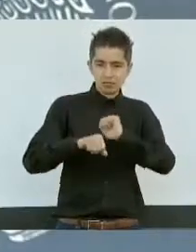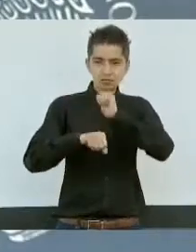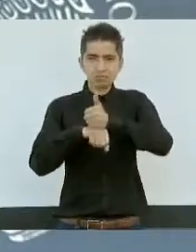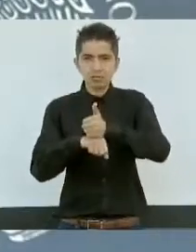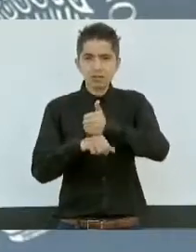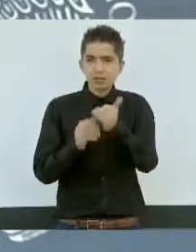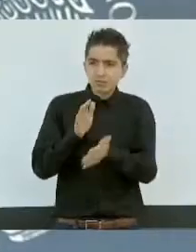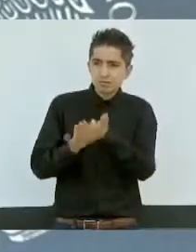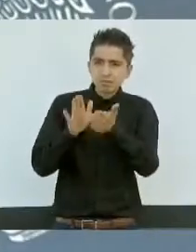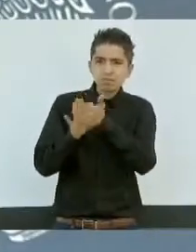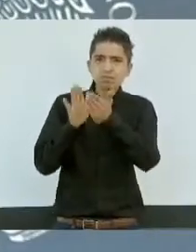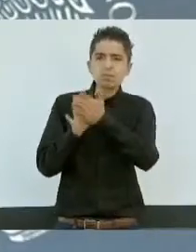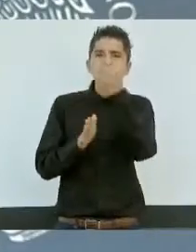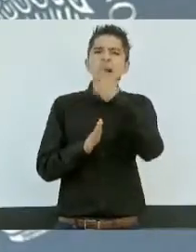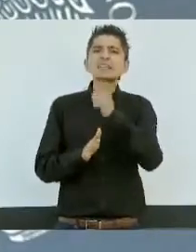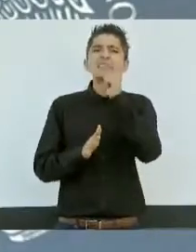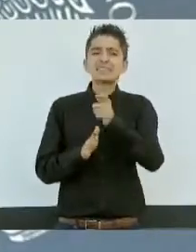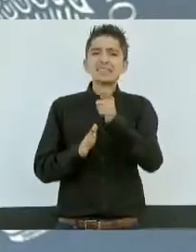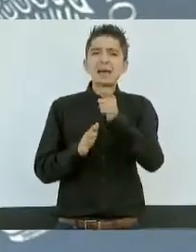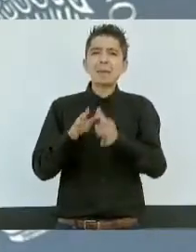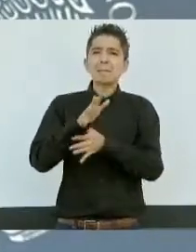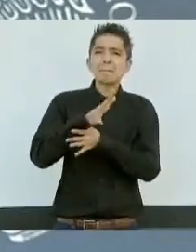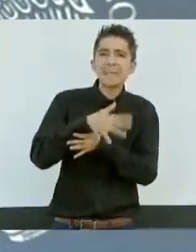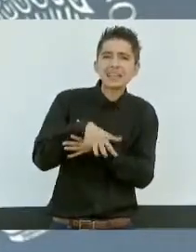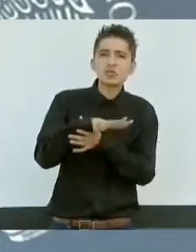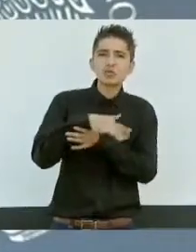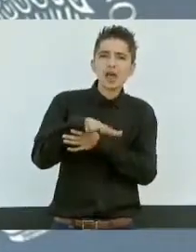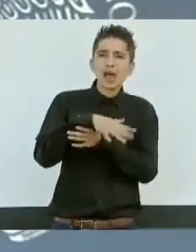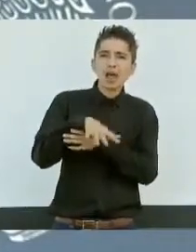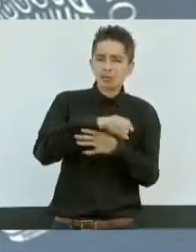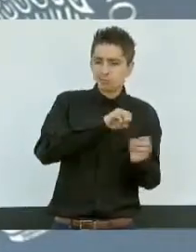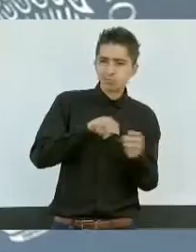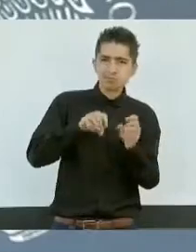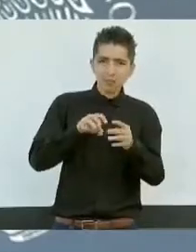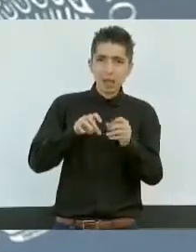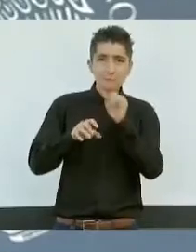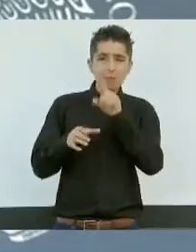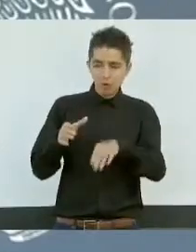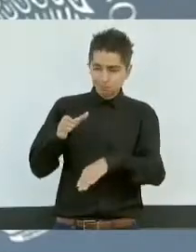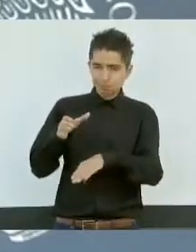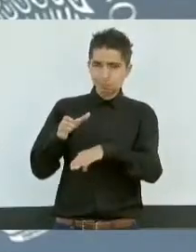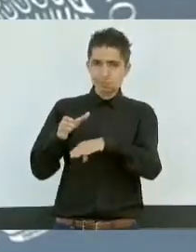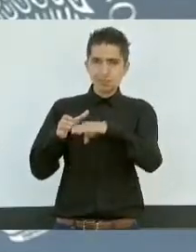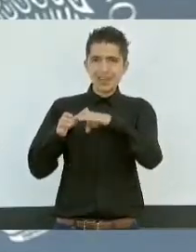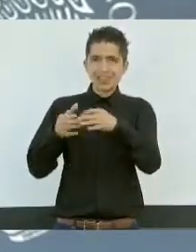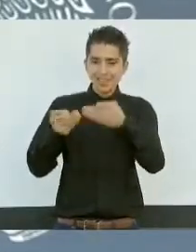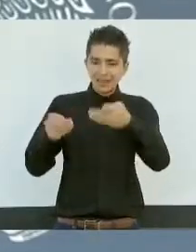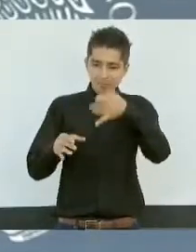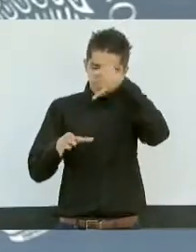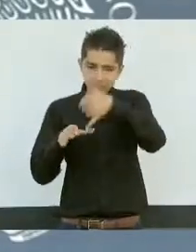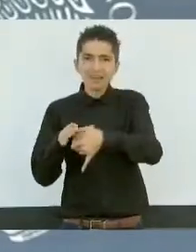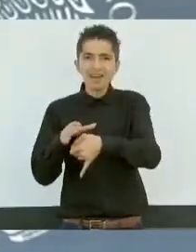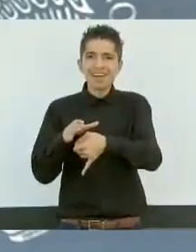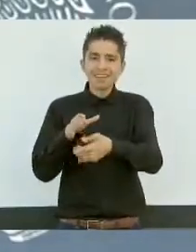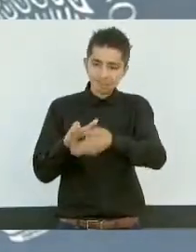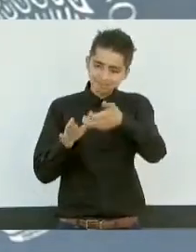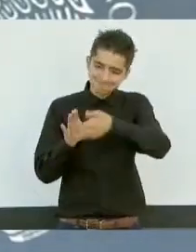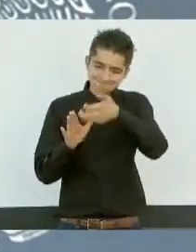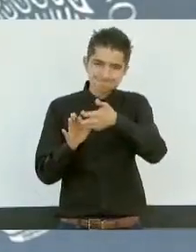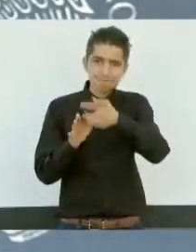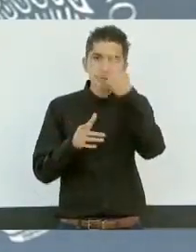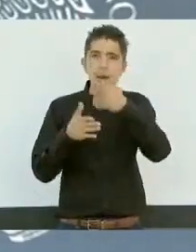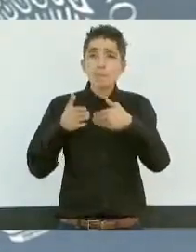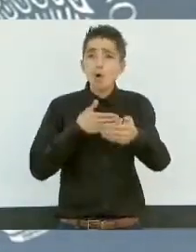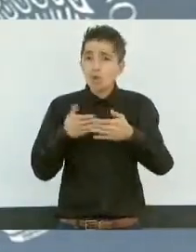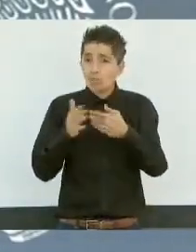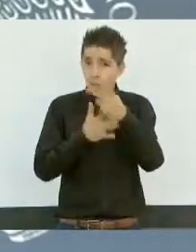estamos construyendo para el confinamiento de los residuos sólidos. Es de los proyectos modelo para